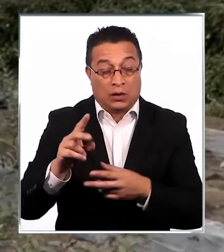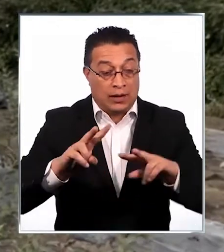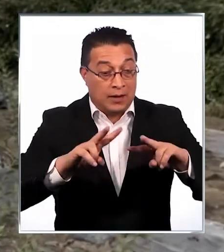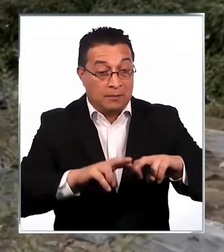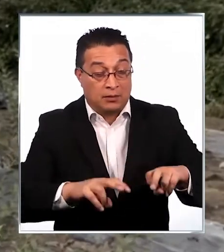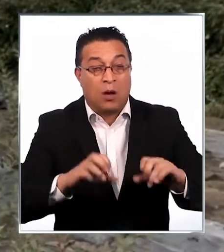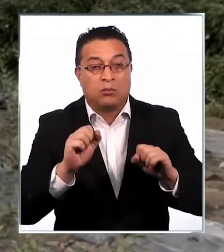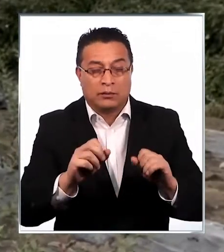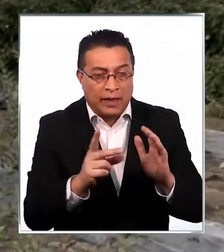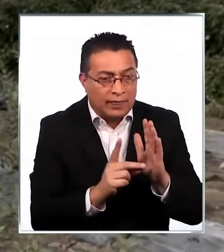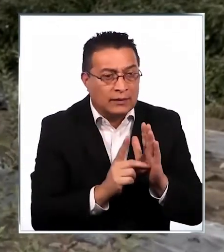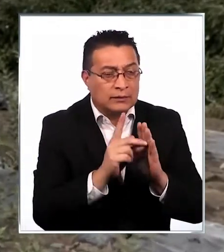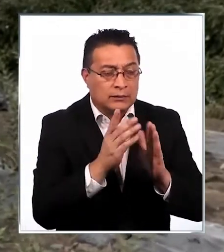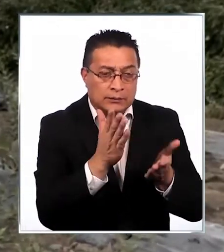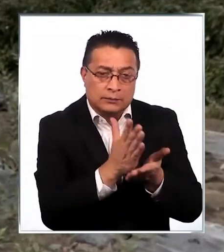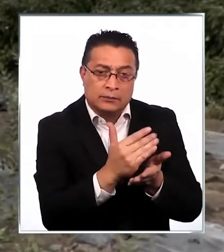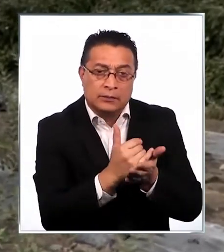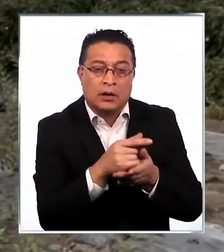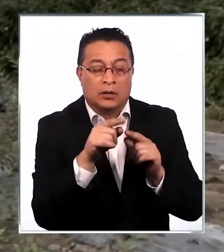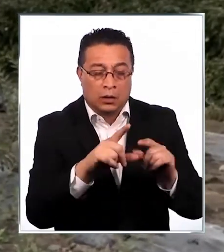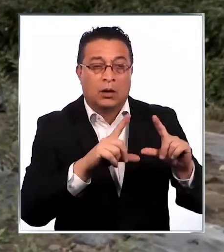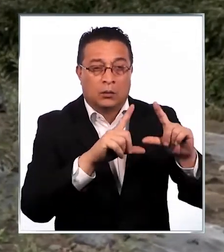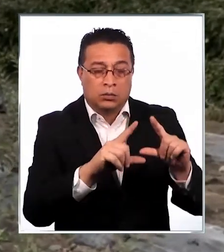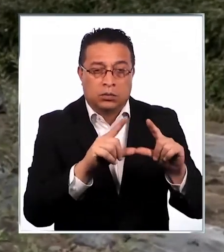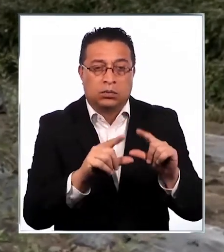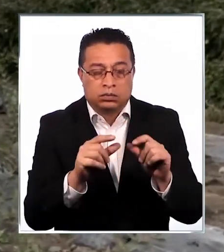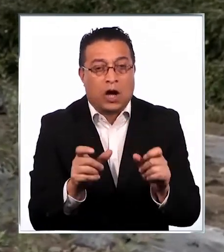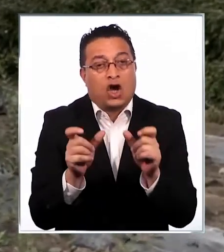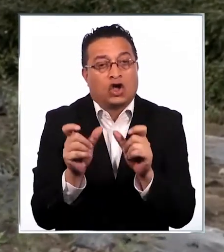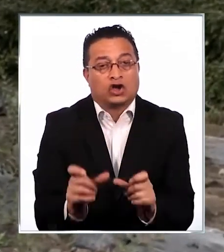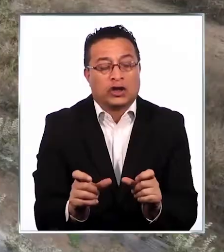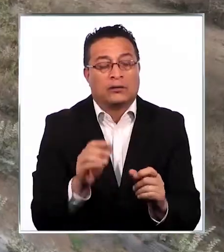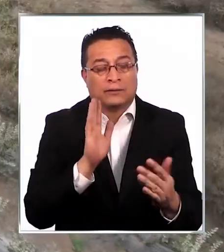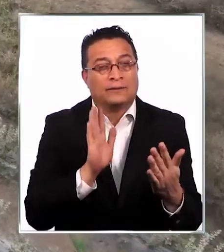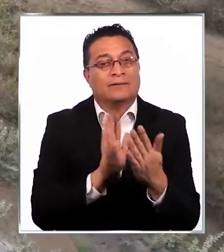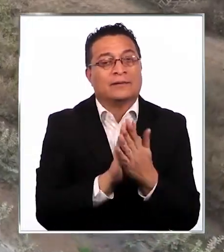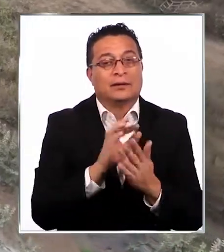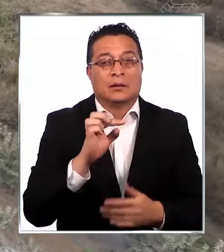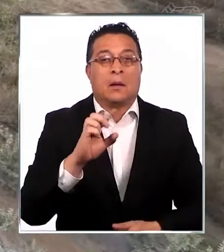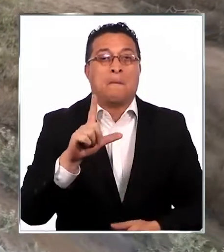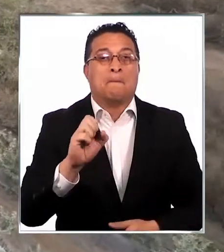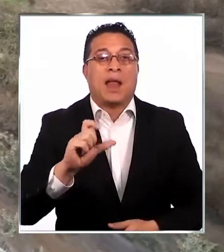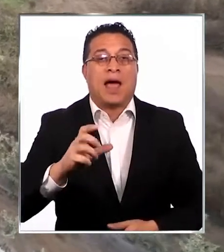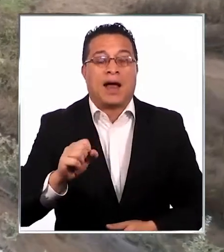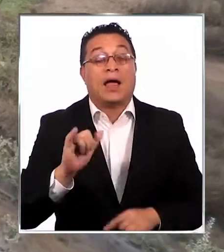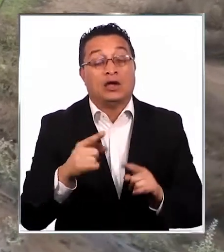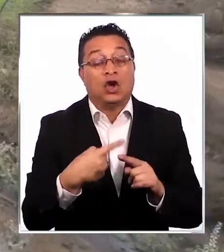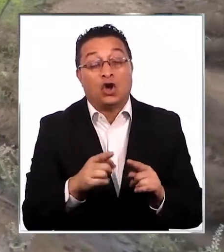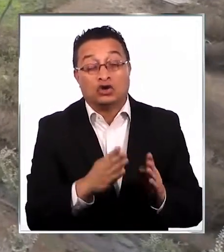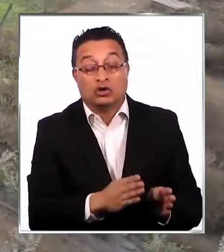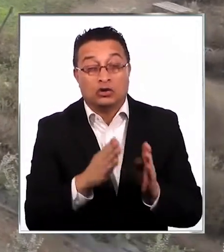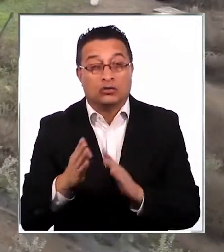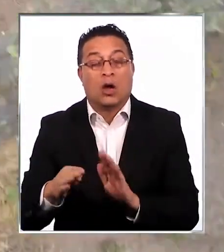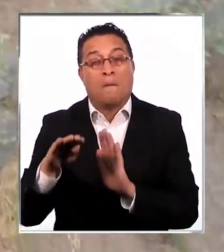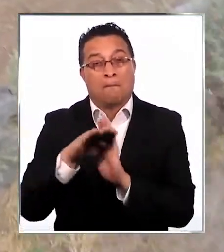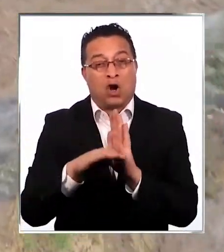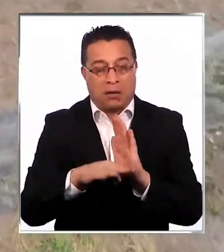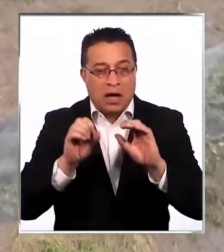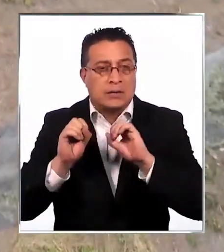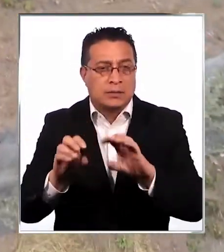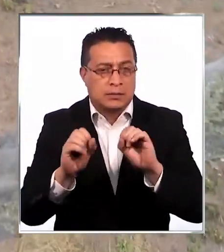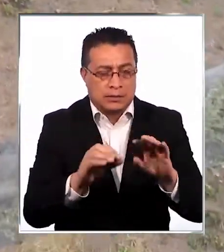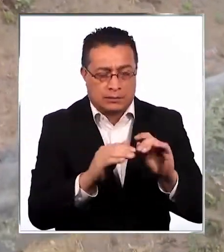por un lado desarrollar la estrategia de mitigar, controlar, hacerle frente a la plaga. Y por otro lado, desarrollar todo un programa de capacitación.